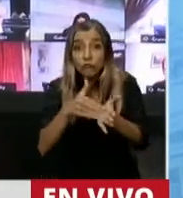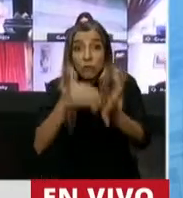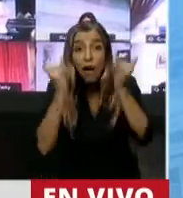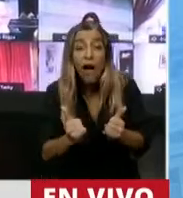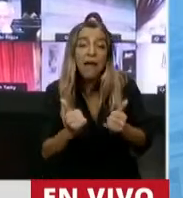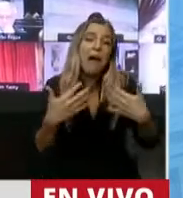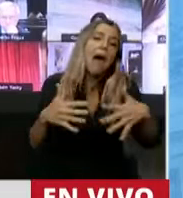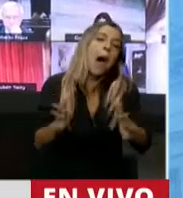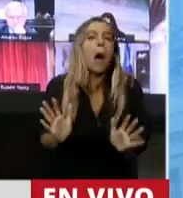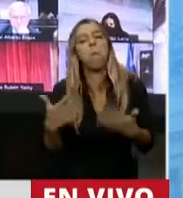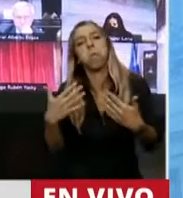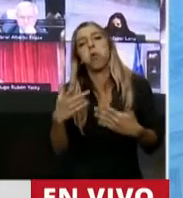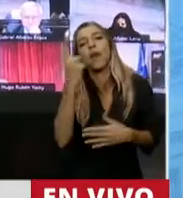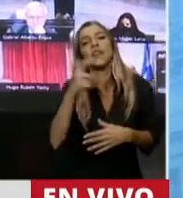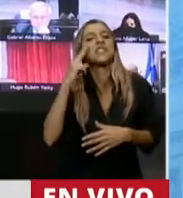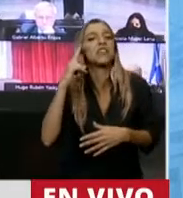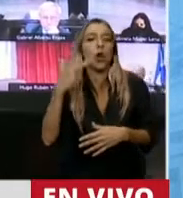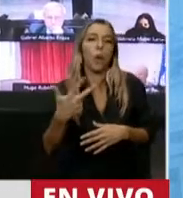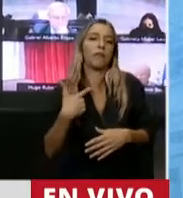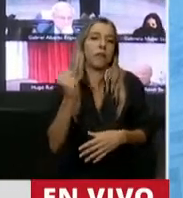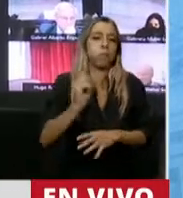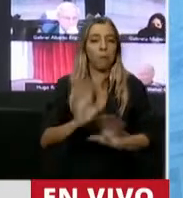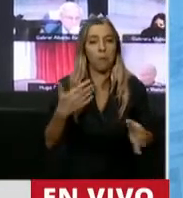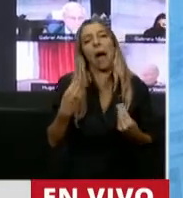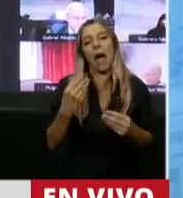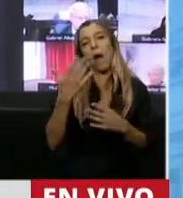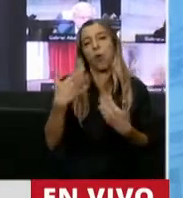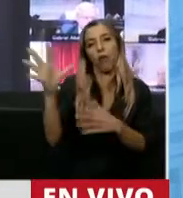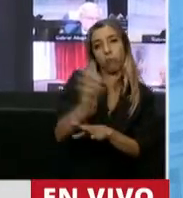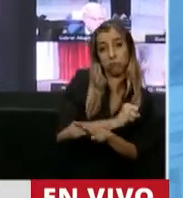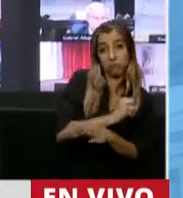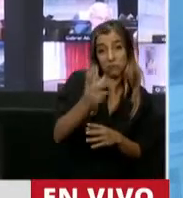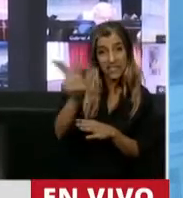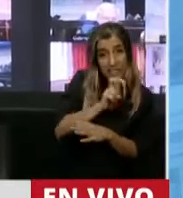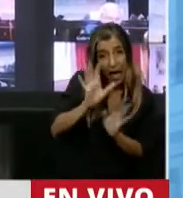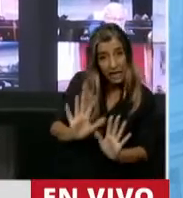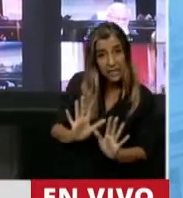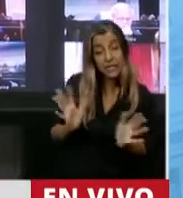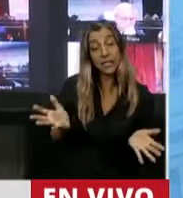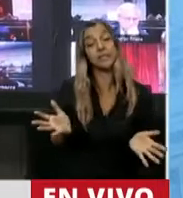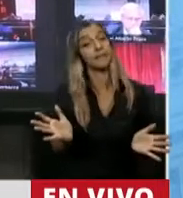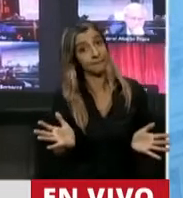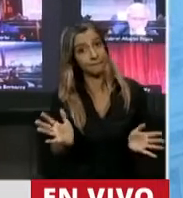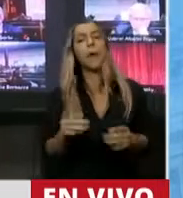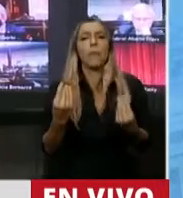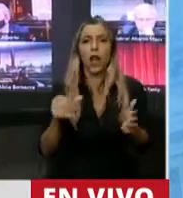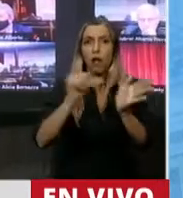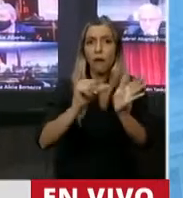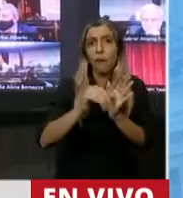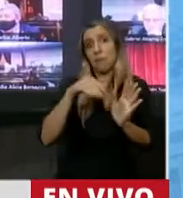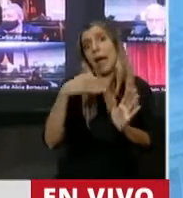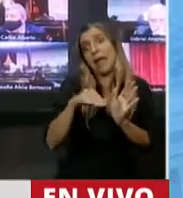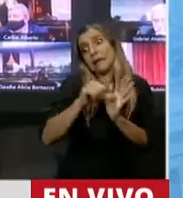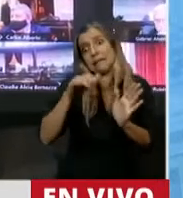cuesta nada tener 193. Cuando en el país de acá al lado, la tasa impositiva es de 47%,